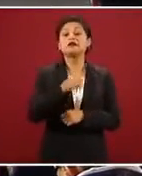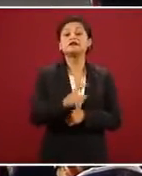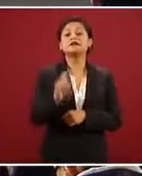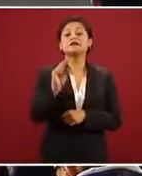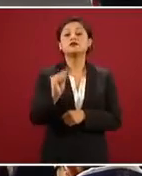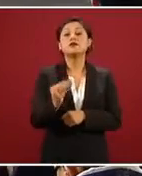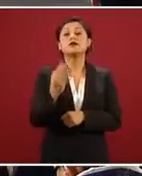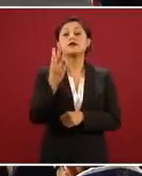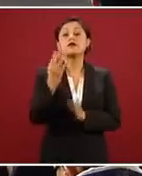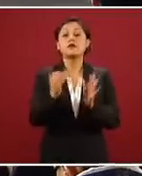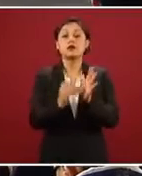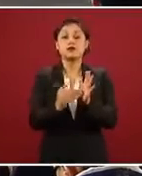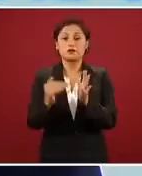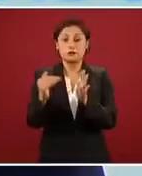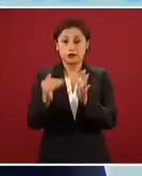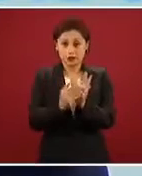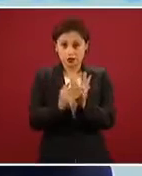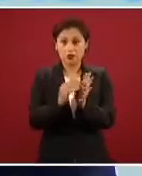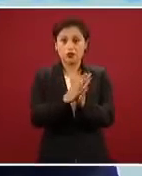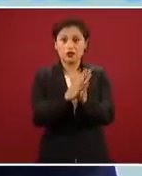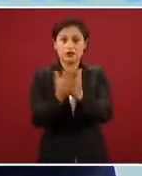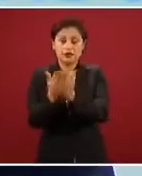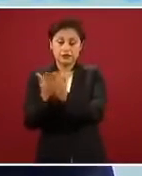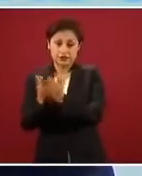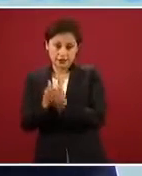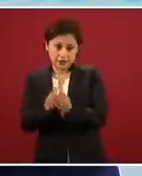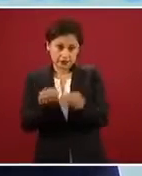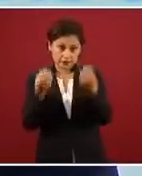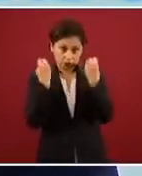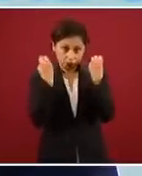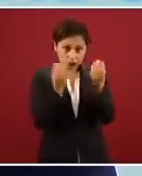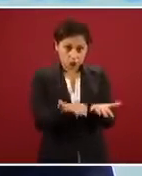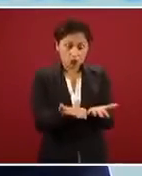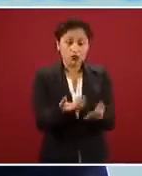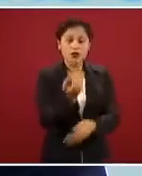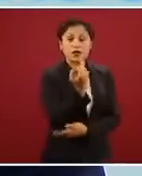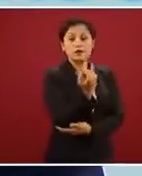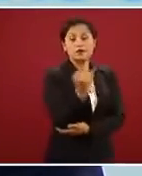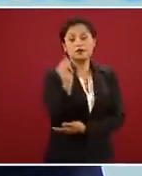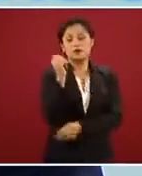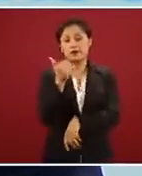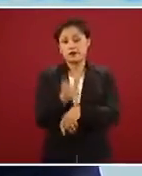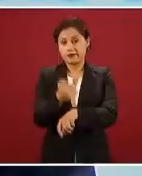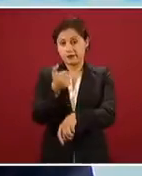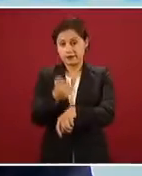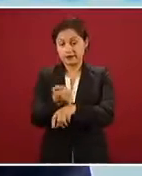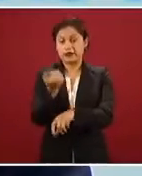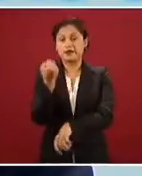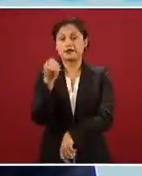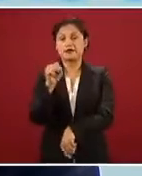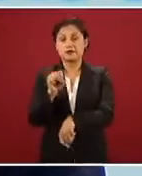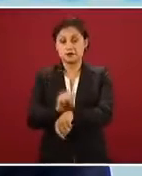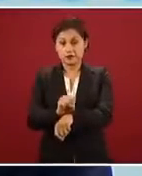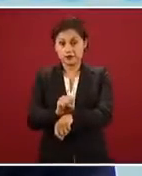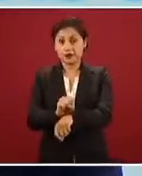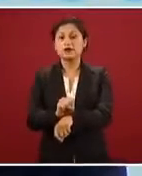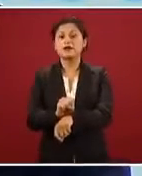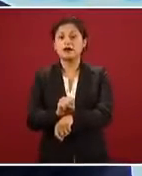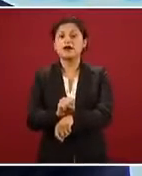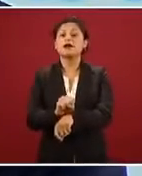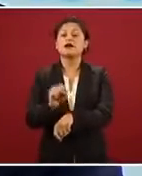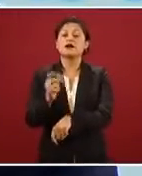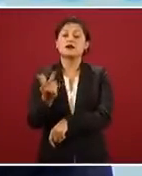de libros y materiales educativos se distribuyen para preescolar, primaria, secundaria y